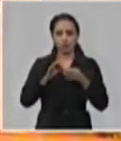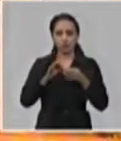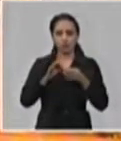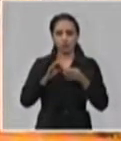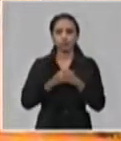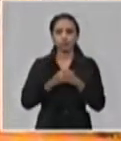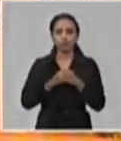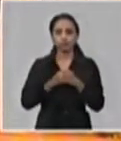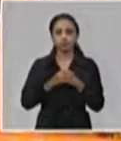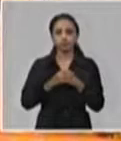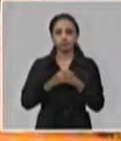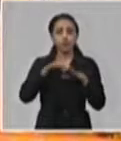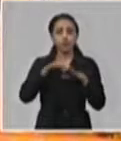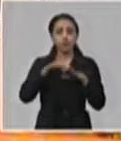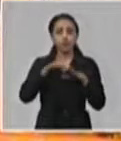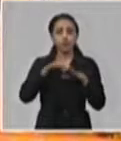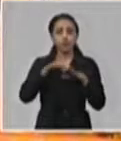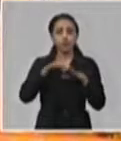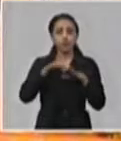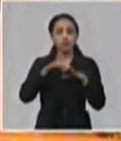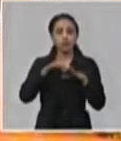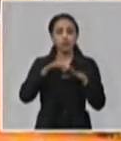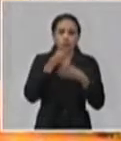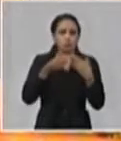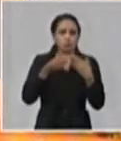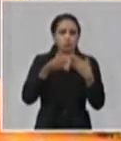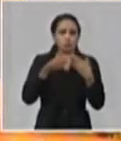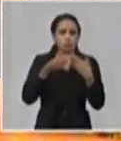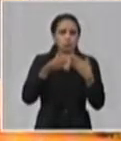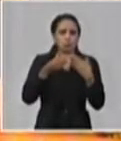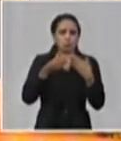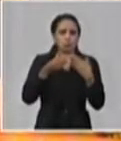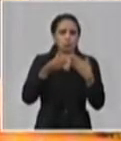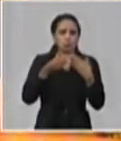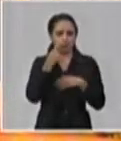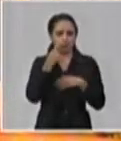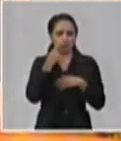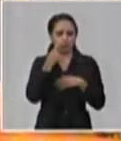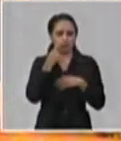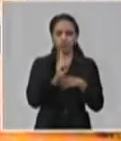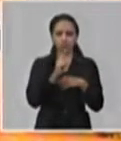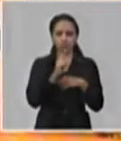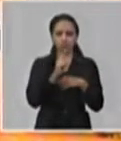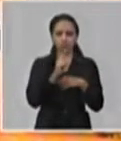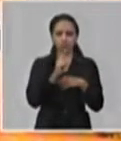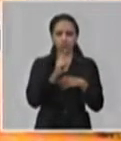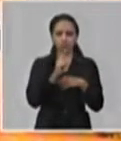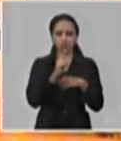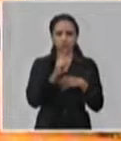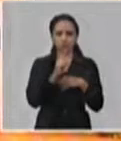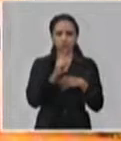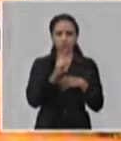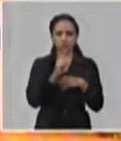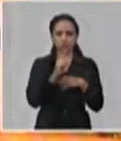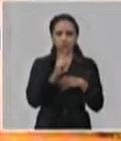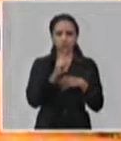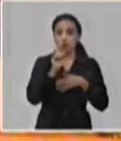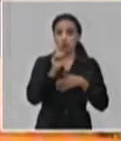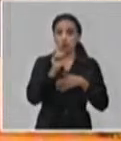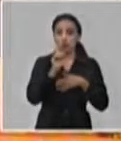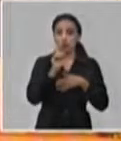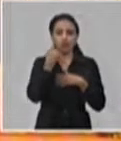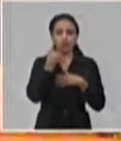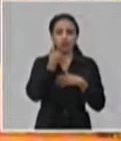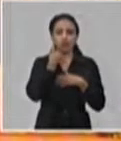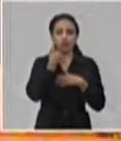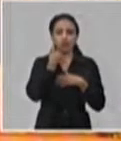personas no lo aprecian, dicen, bueno, yo pasé y no pasó nada, es decir, nadie me dijo nada. No, no, no, aquí están los escáneres de